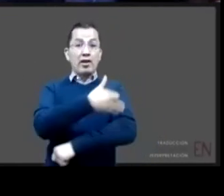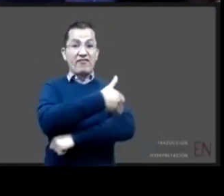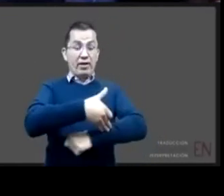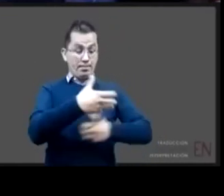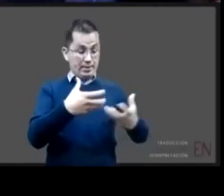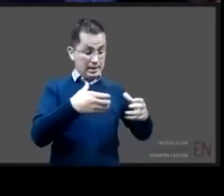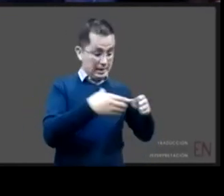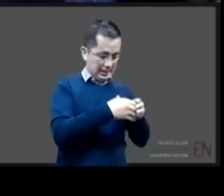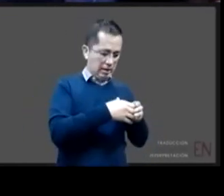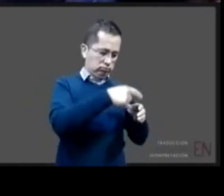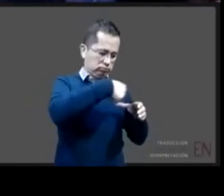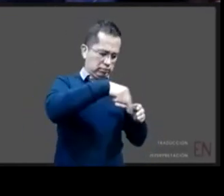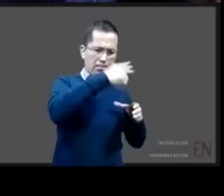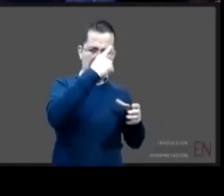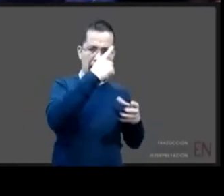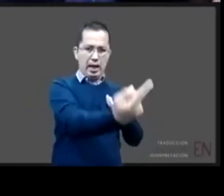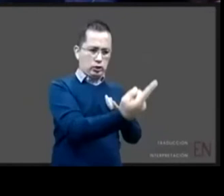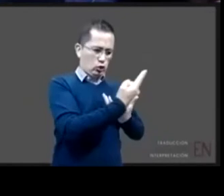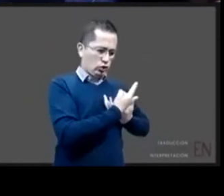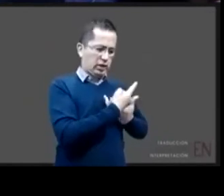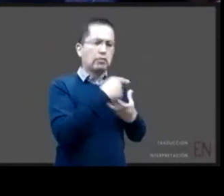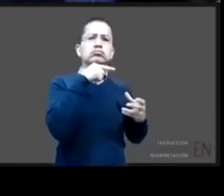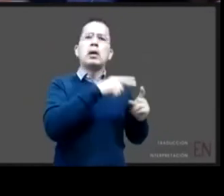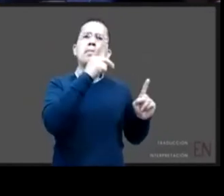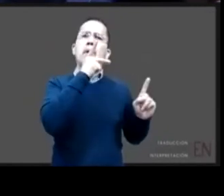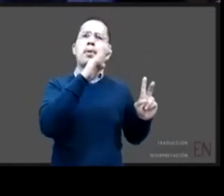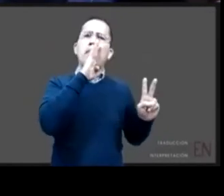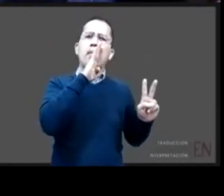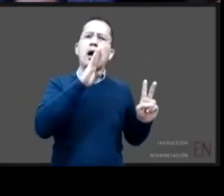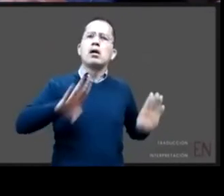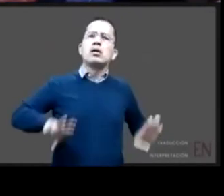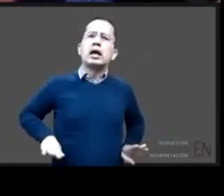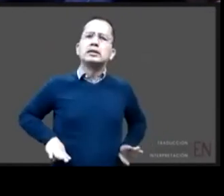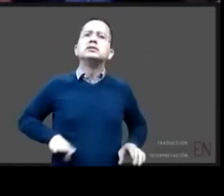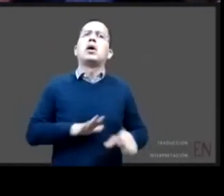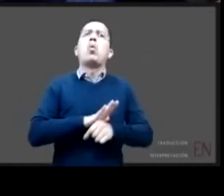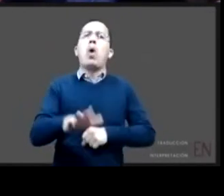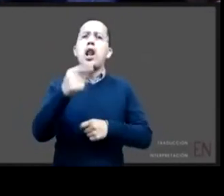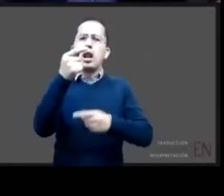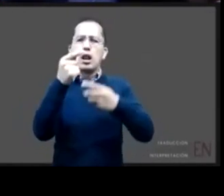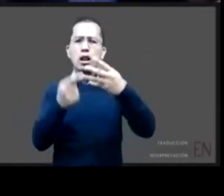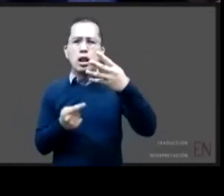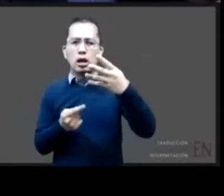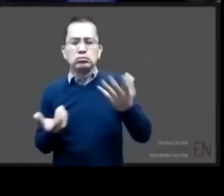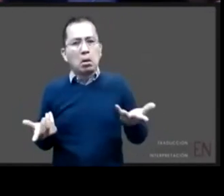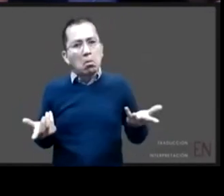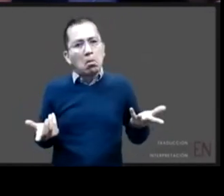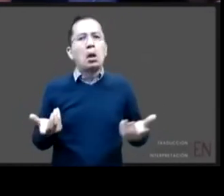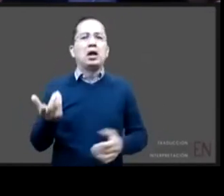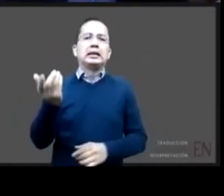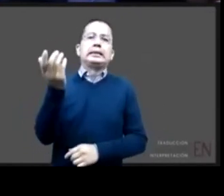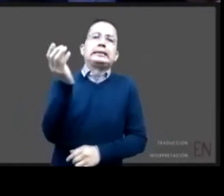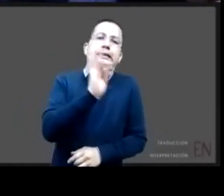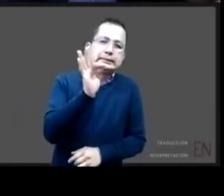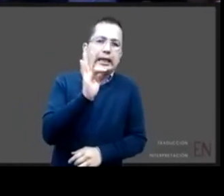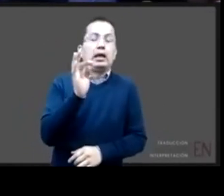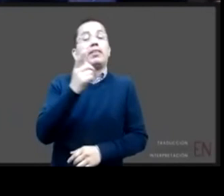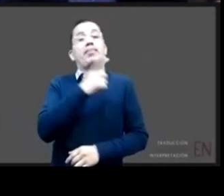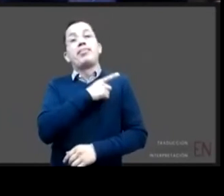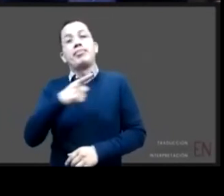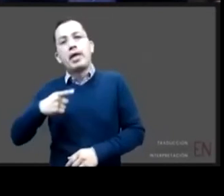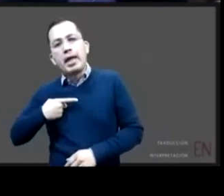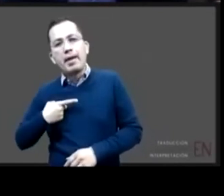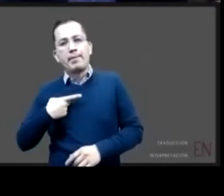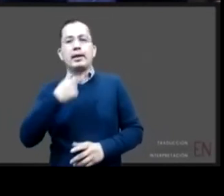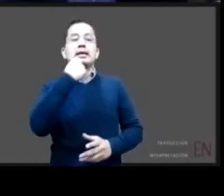los padres madres de acogida habida cuenta de que aunque aunque el imaginario es que la mayoría de los niños